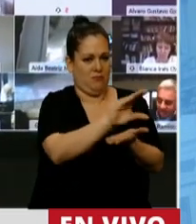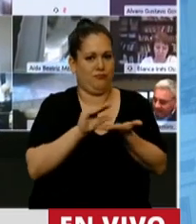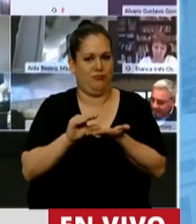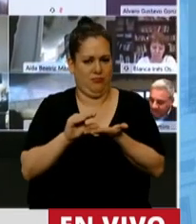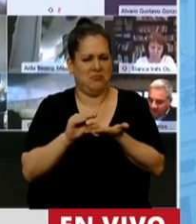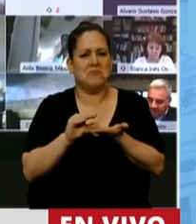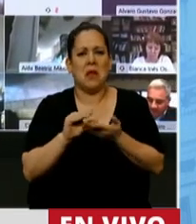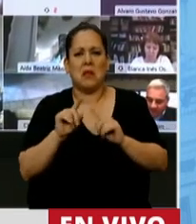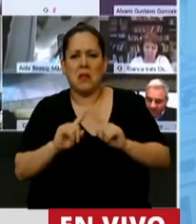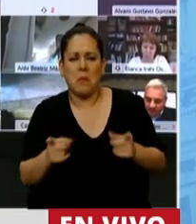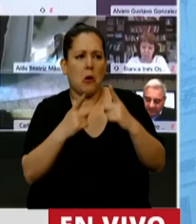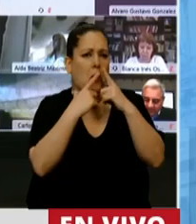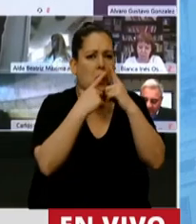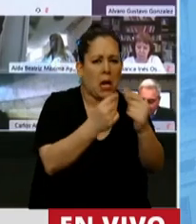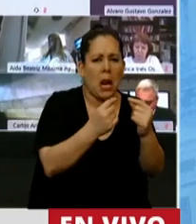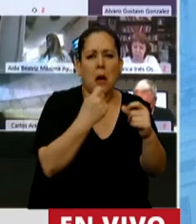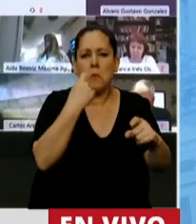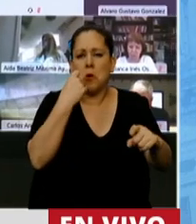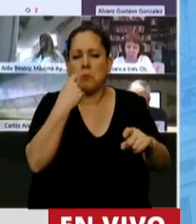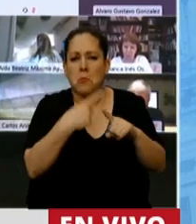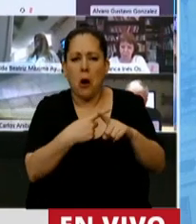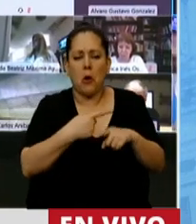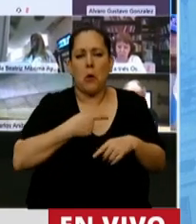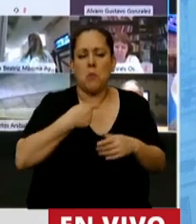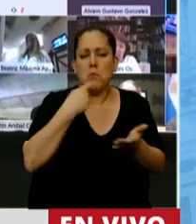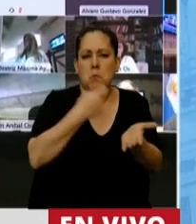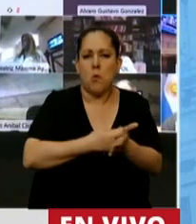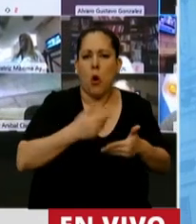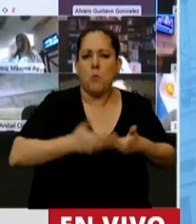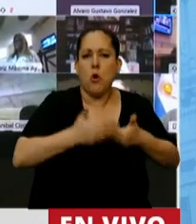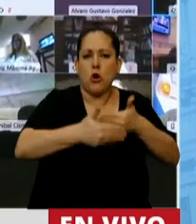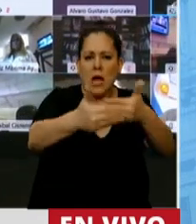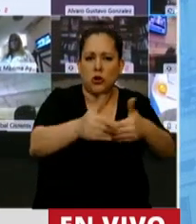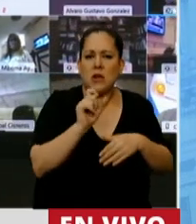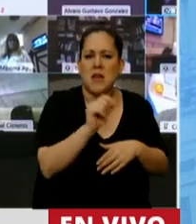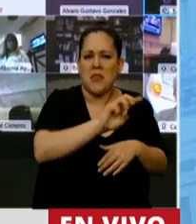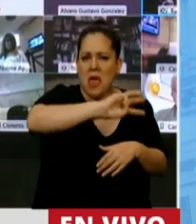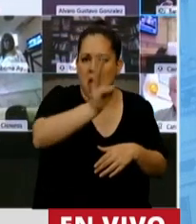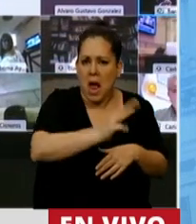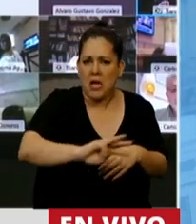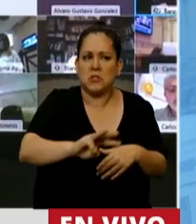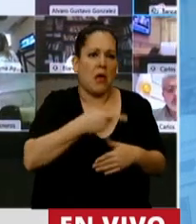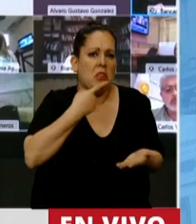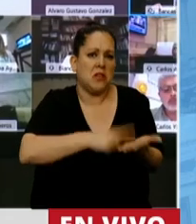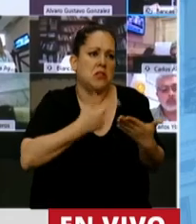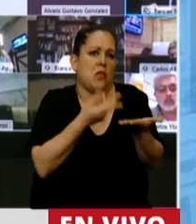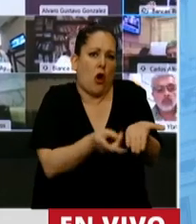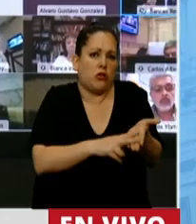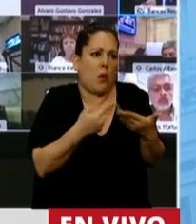reclamos de rentas vitalicias, sobre esta moratoria que el ANSES prometió reabrir sin aportes,